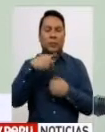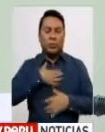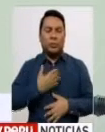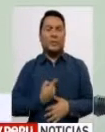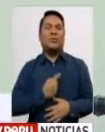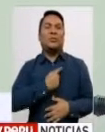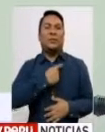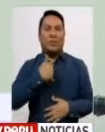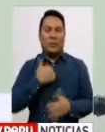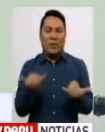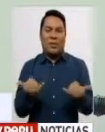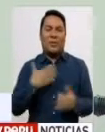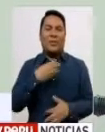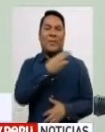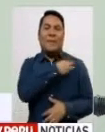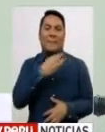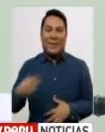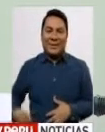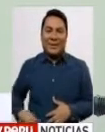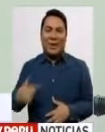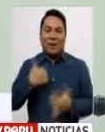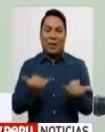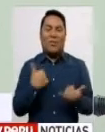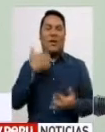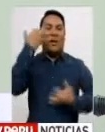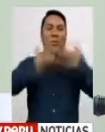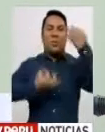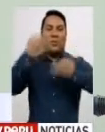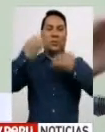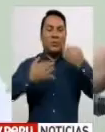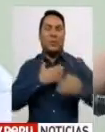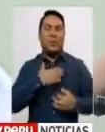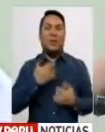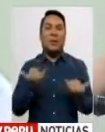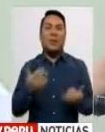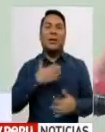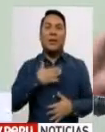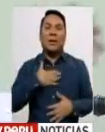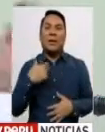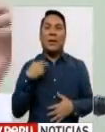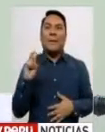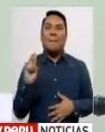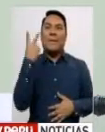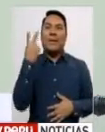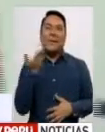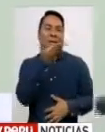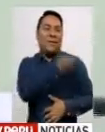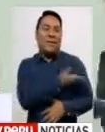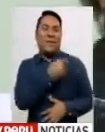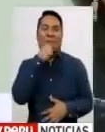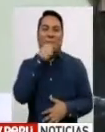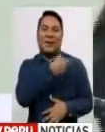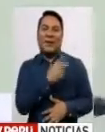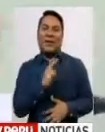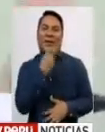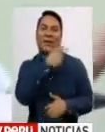ser la ministra de Justicia y acá está mi doble. Bueno...